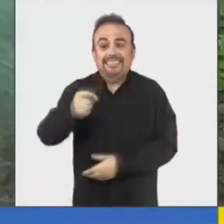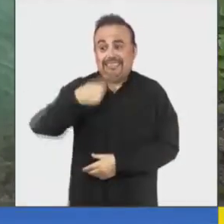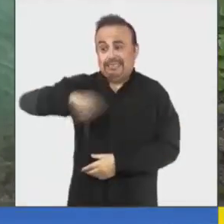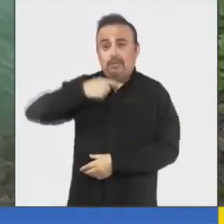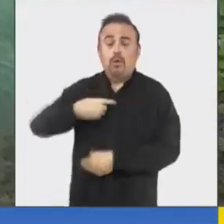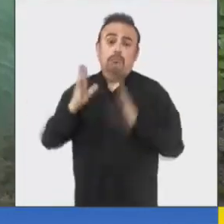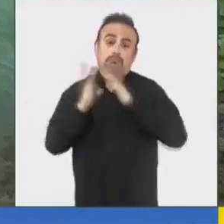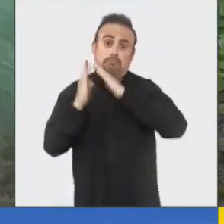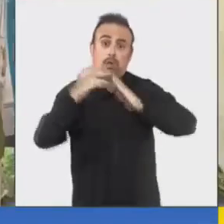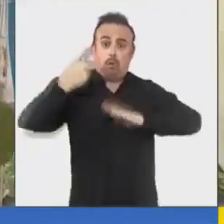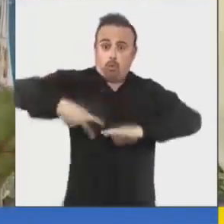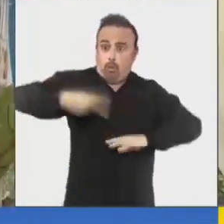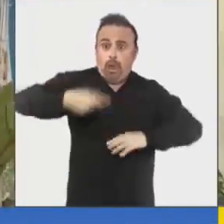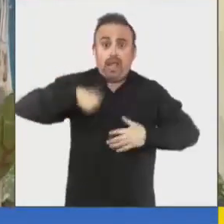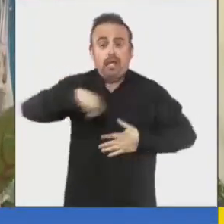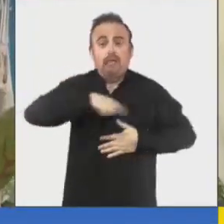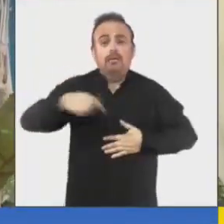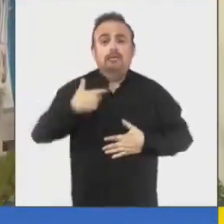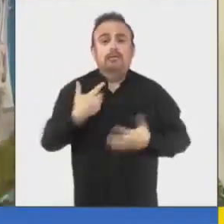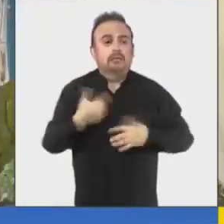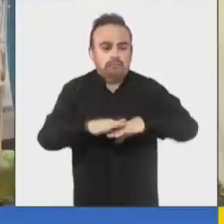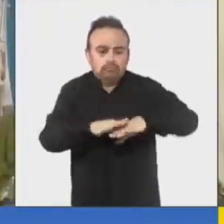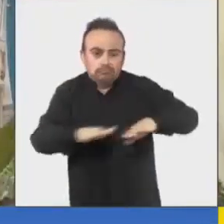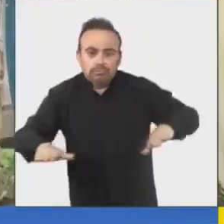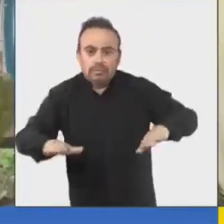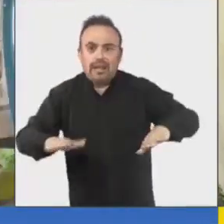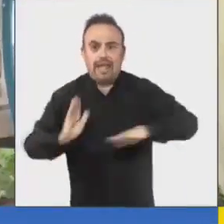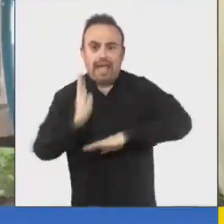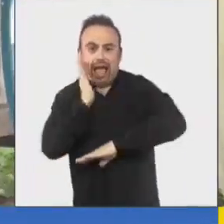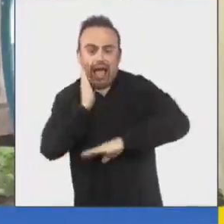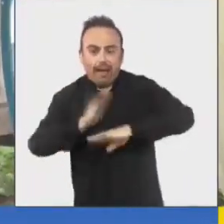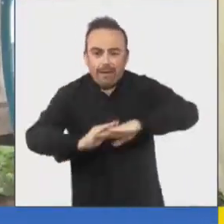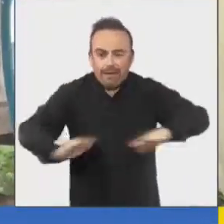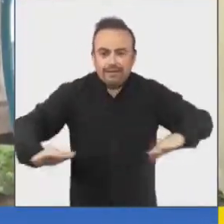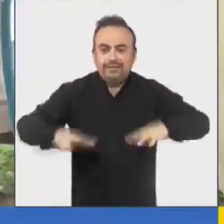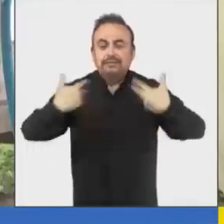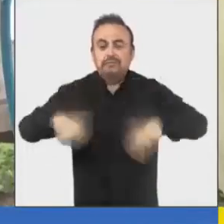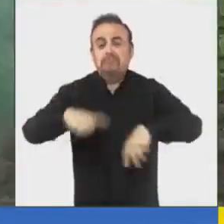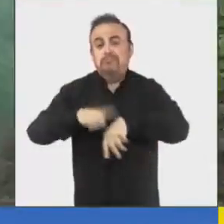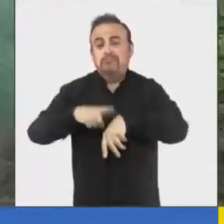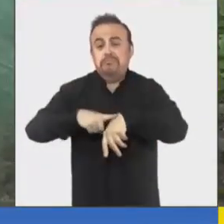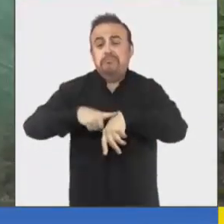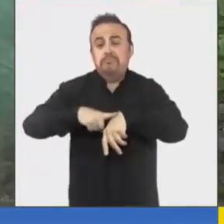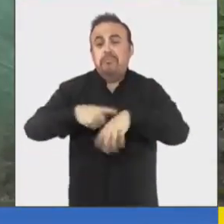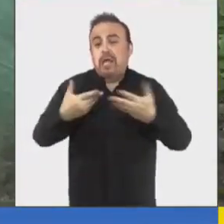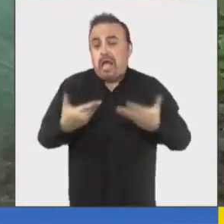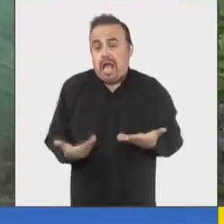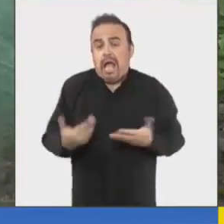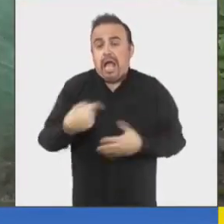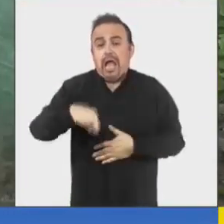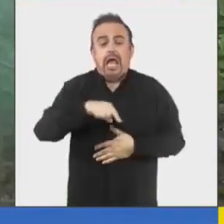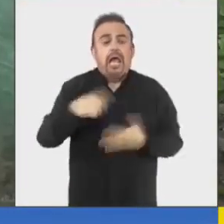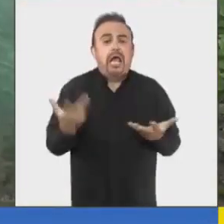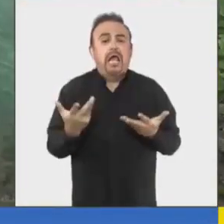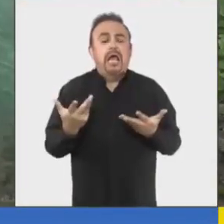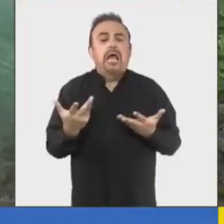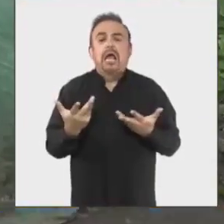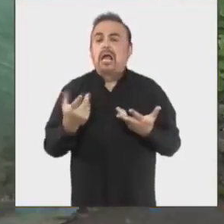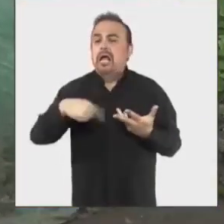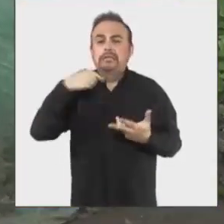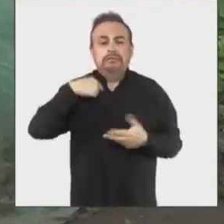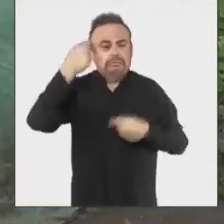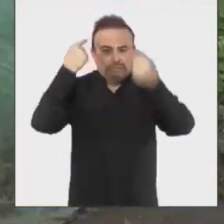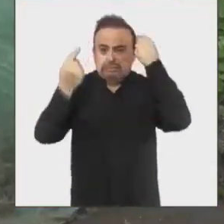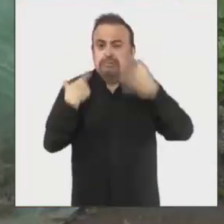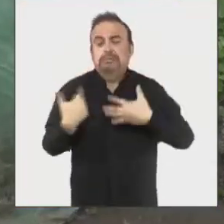dueños de casa, ya que pintamos canitas, tenemos un poco más de tiempo disponible y esto hace muy bien